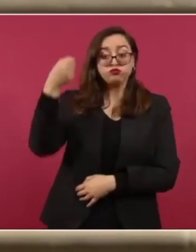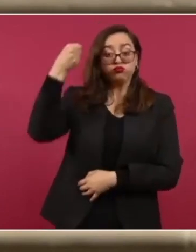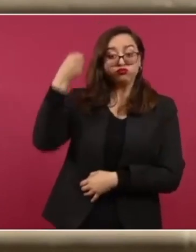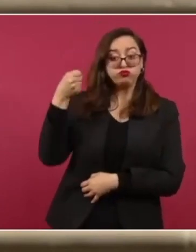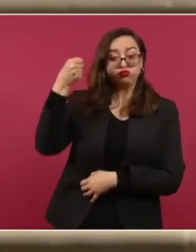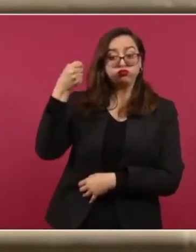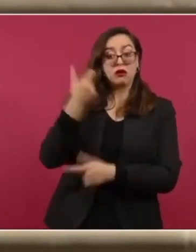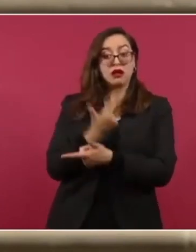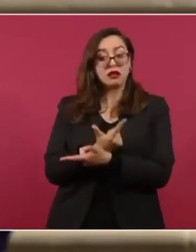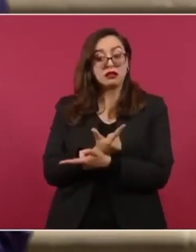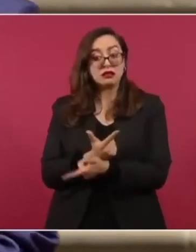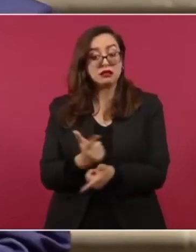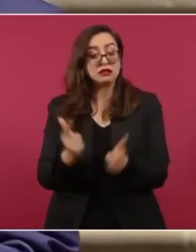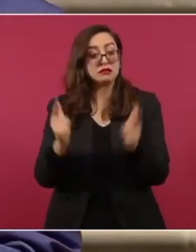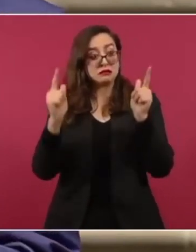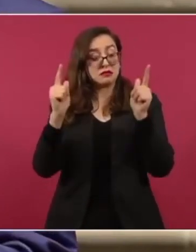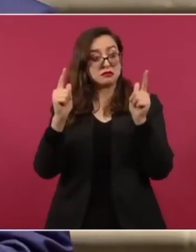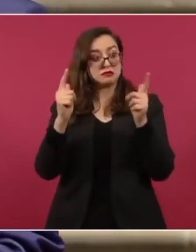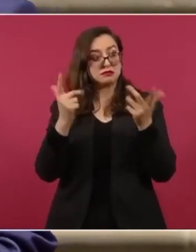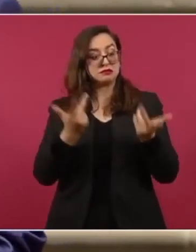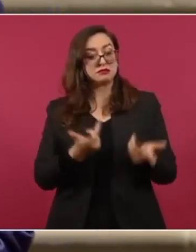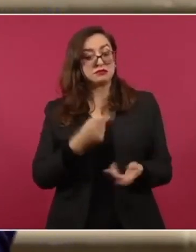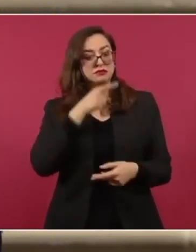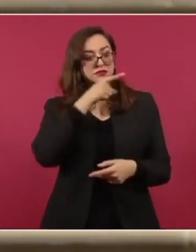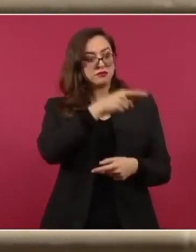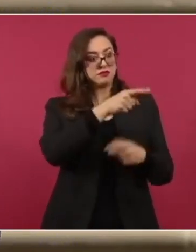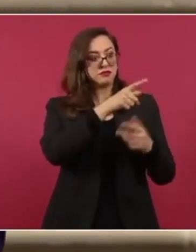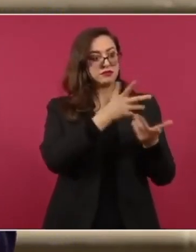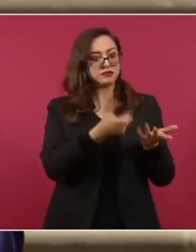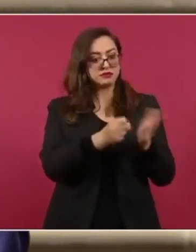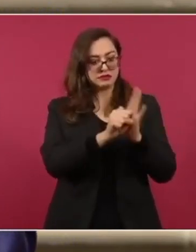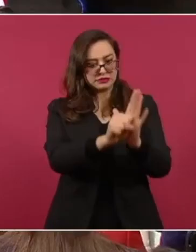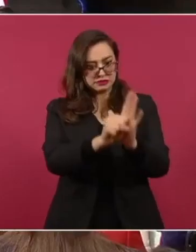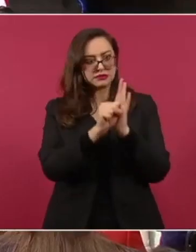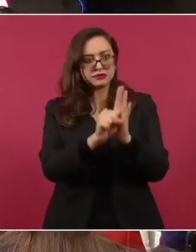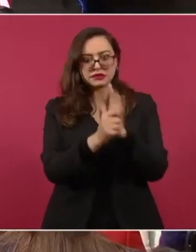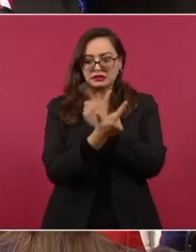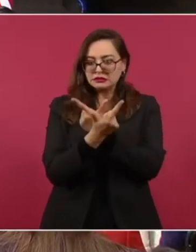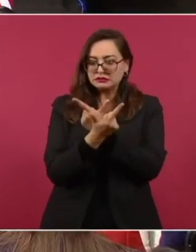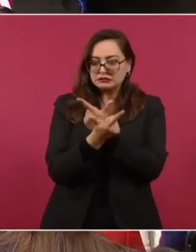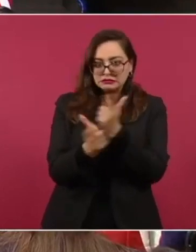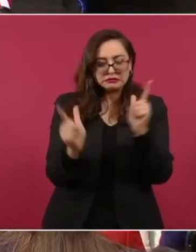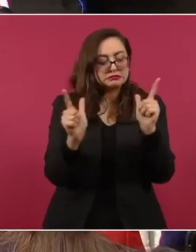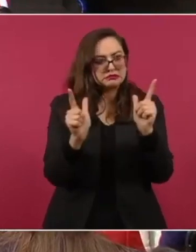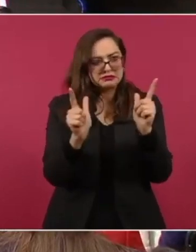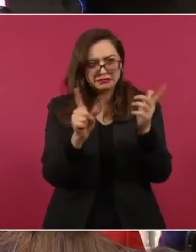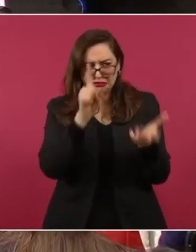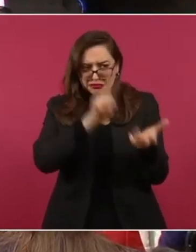se convierta en un símbolo vacío.